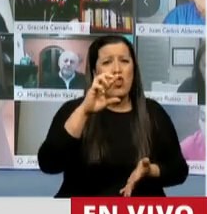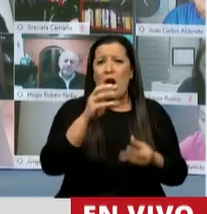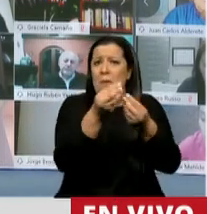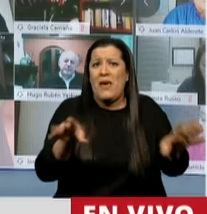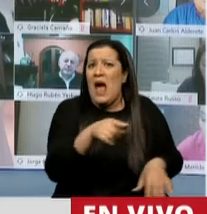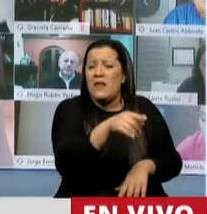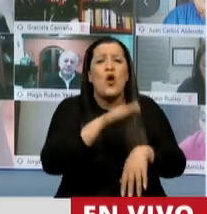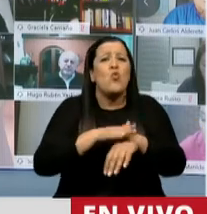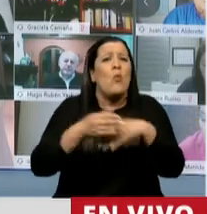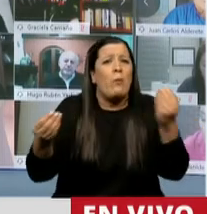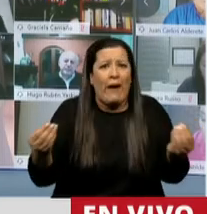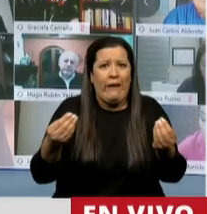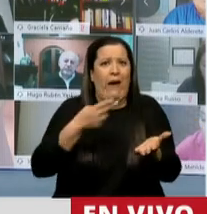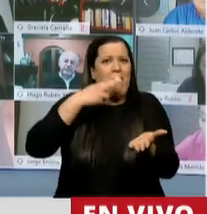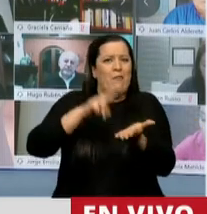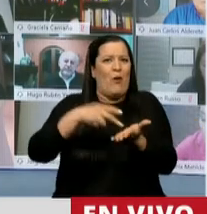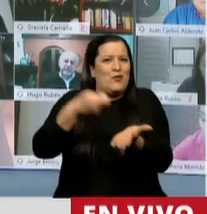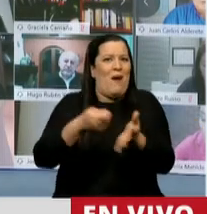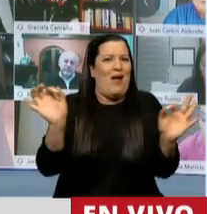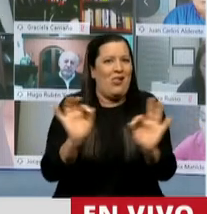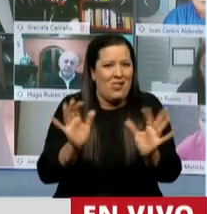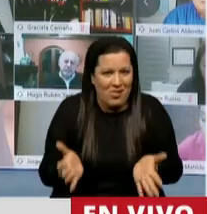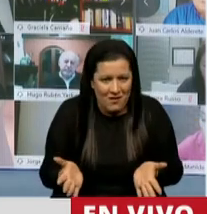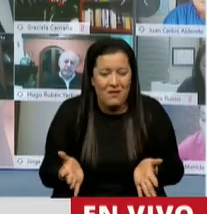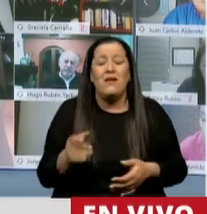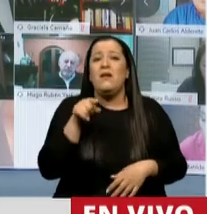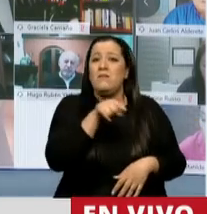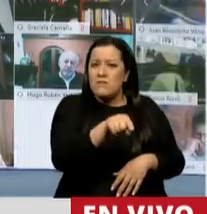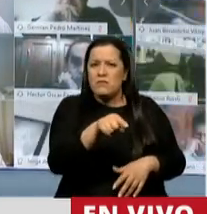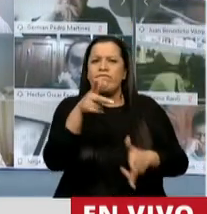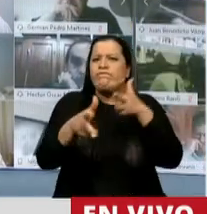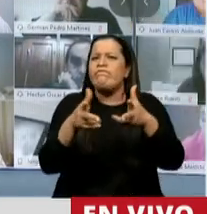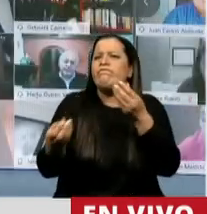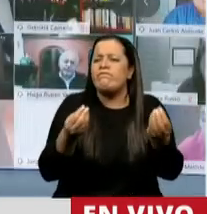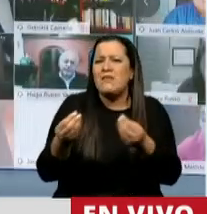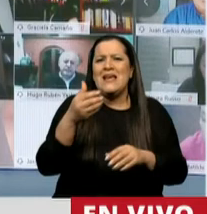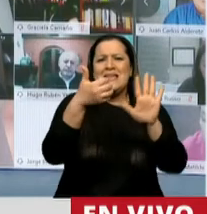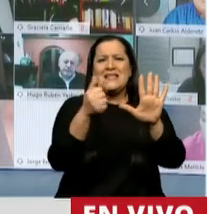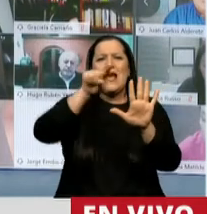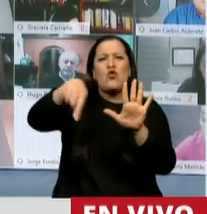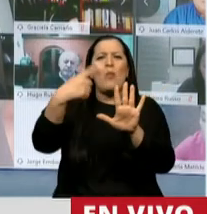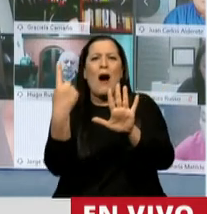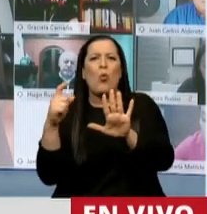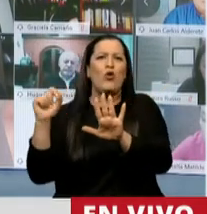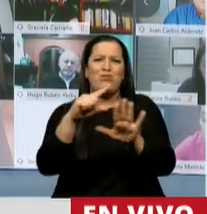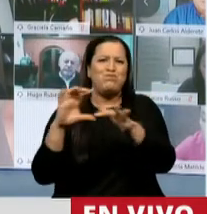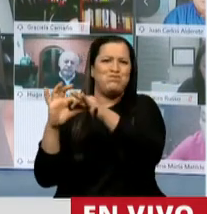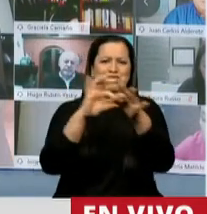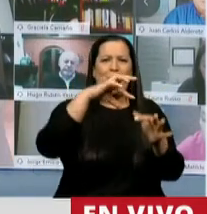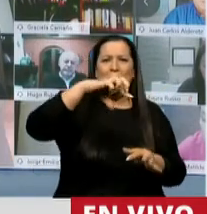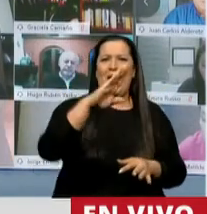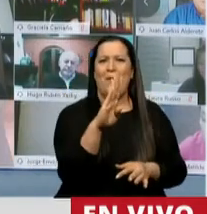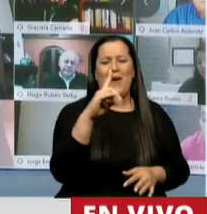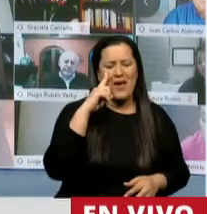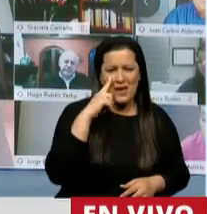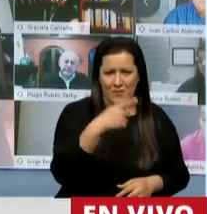a causa de la evasión fiscal. Estamos hablando de un 6,1 del Producto Bruto Interno del sector.